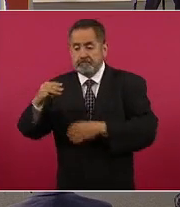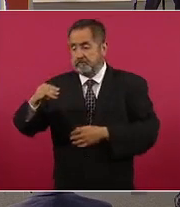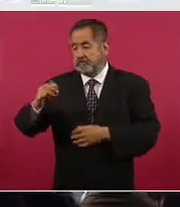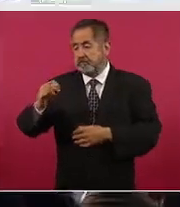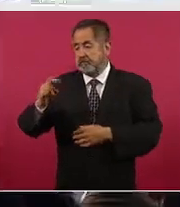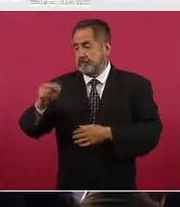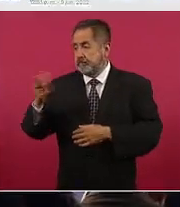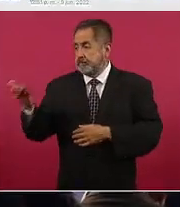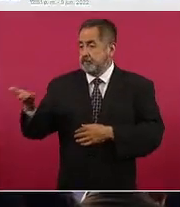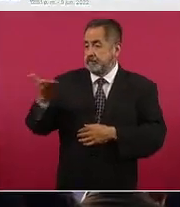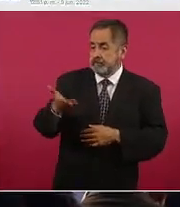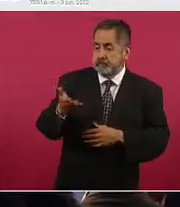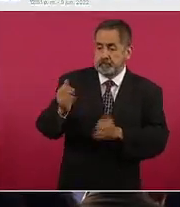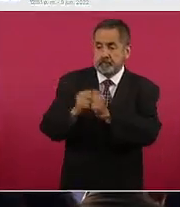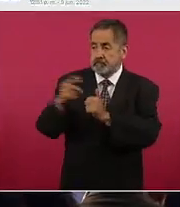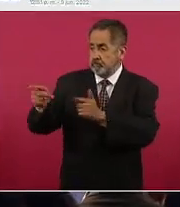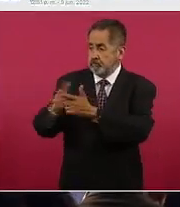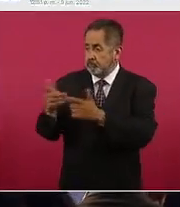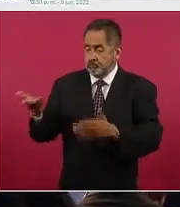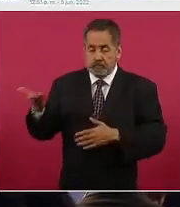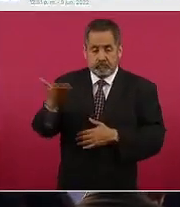y sus aliados